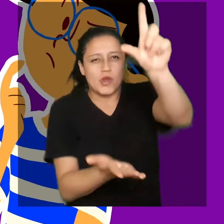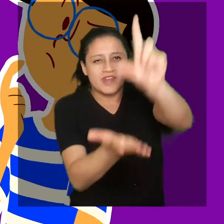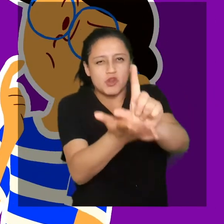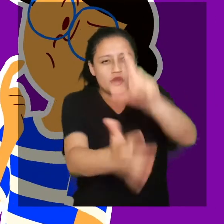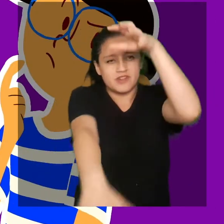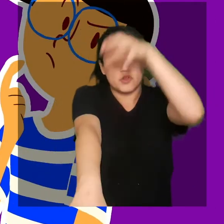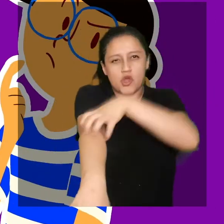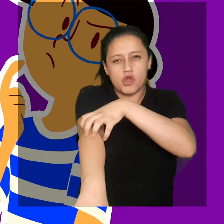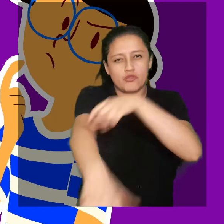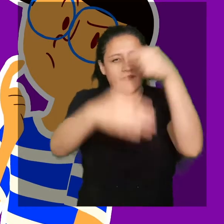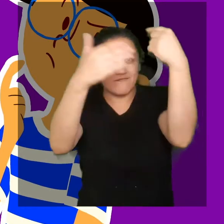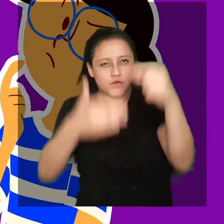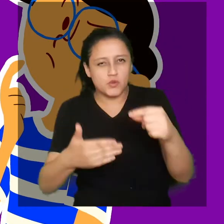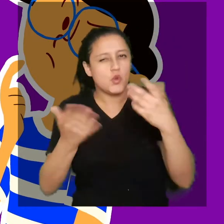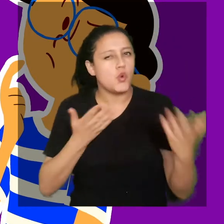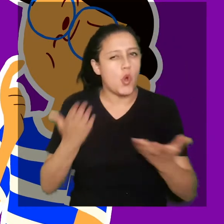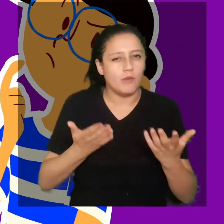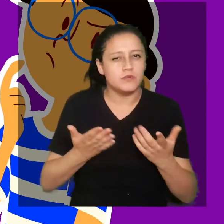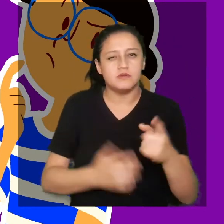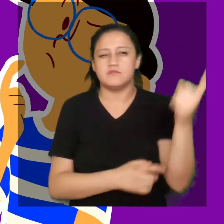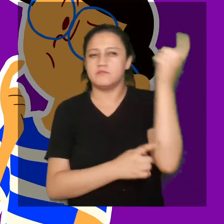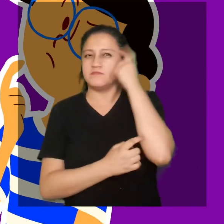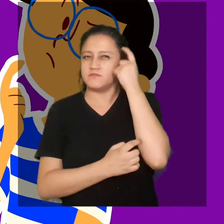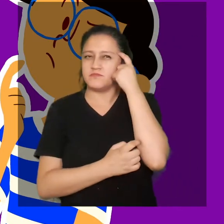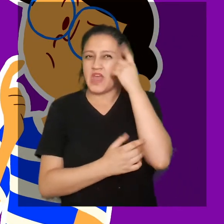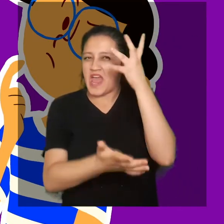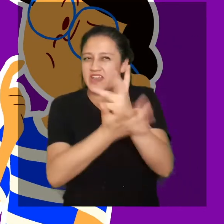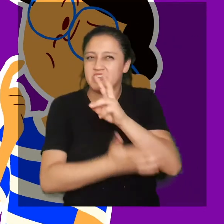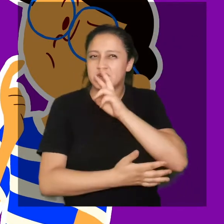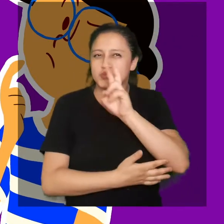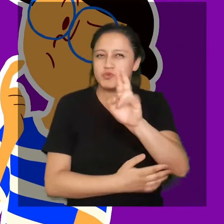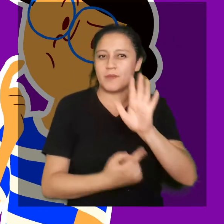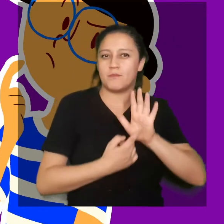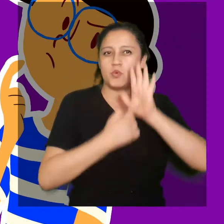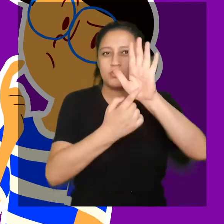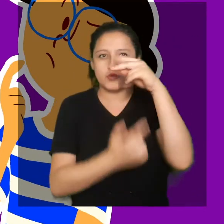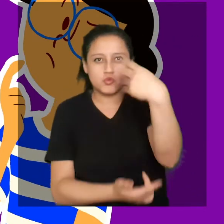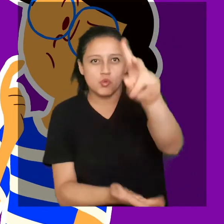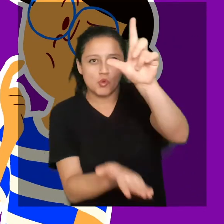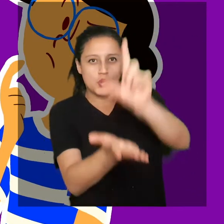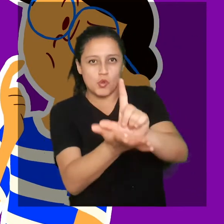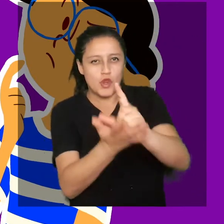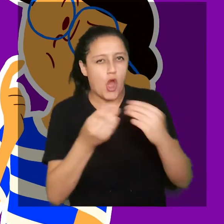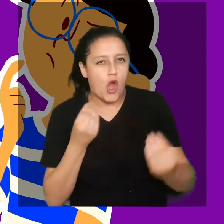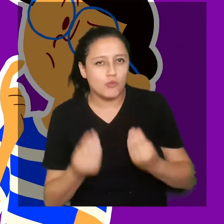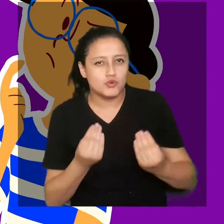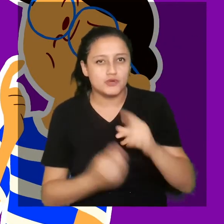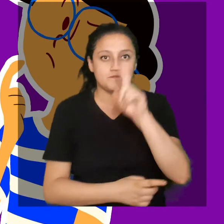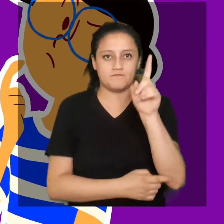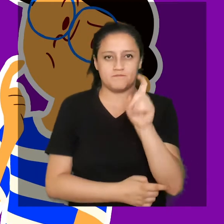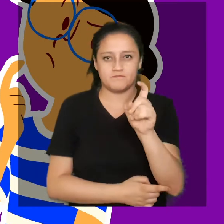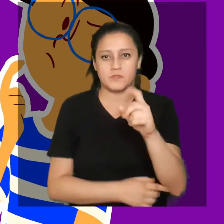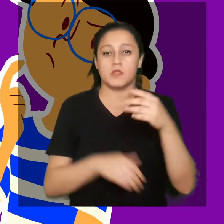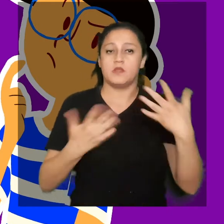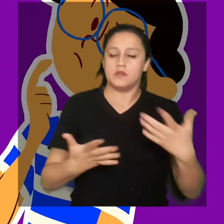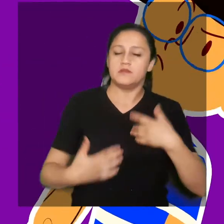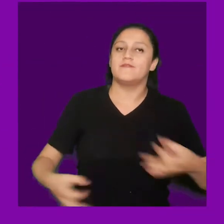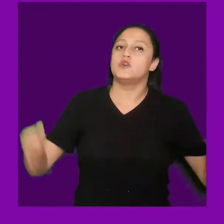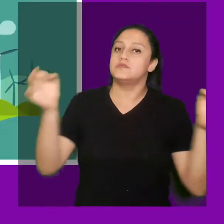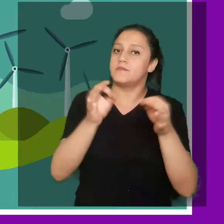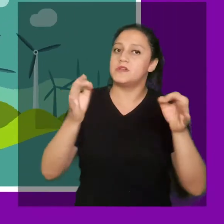evalúas este aspecto en tu propia región? ¿Consideras que estos resultados representan tu realidad local? ¿De qué manera?